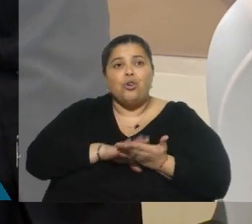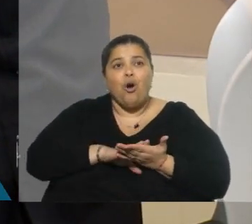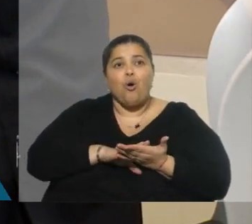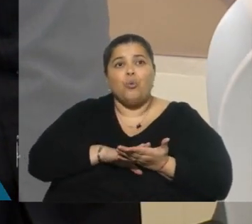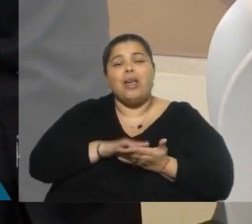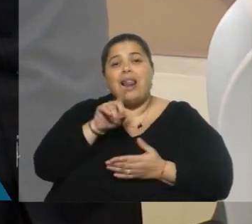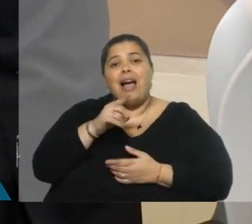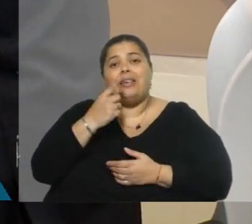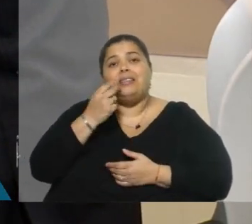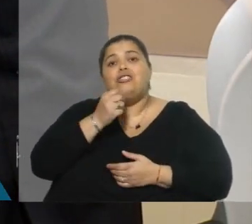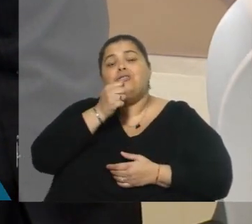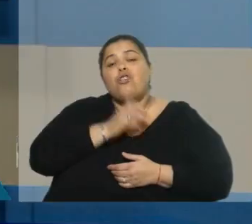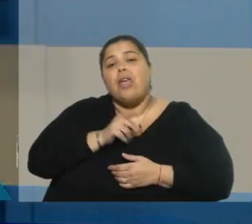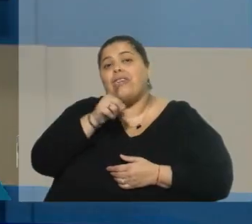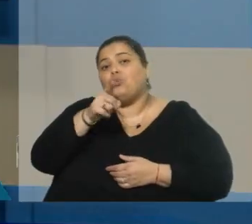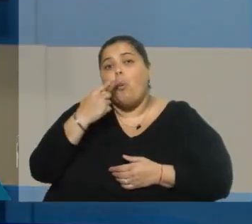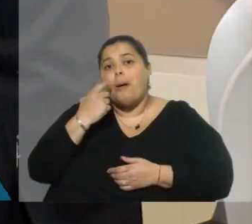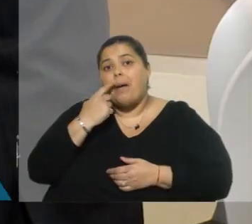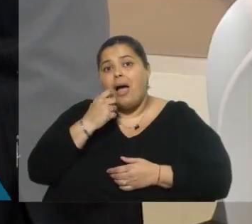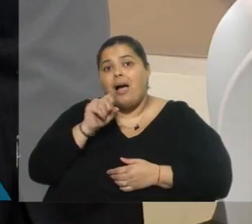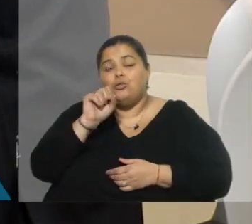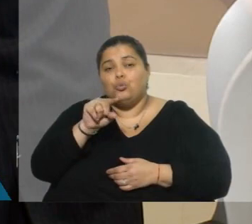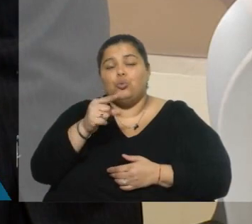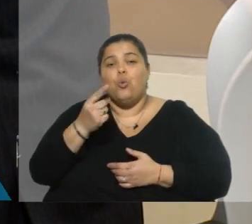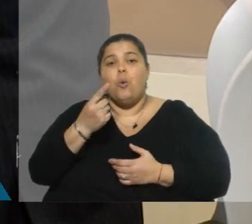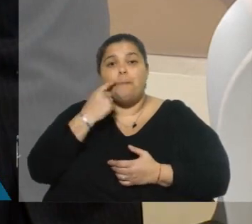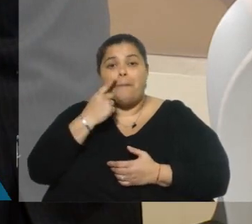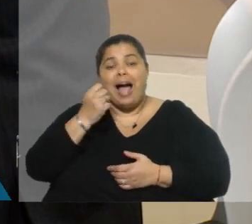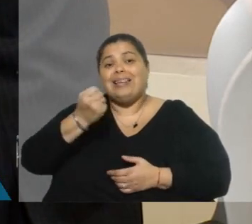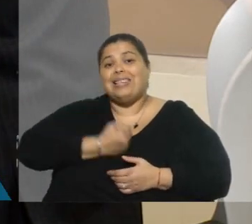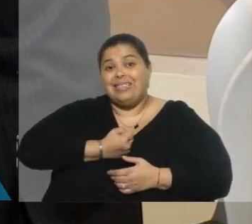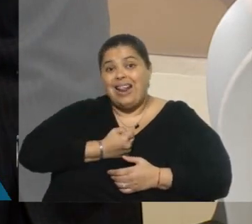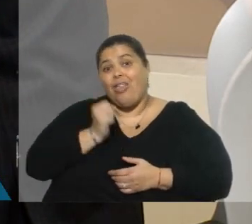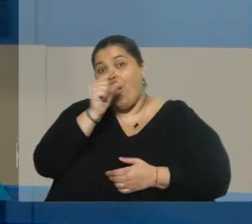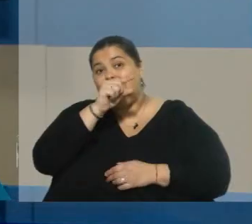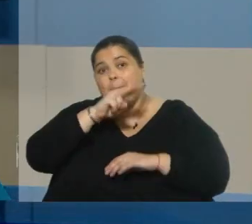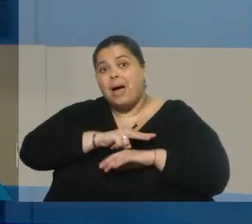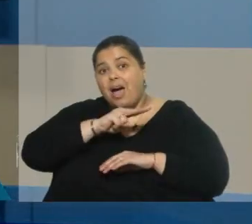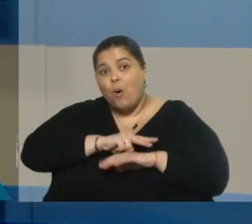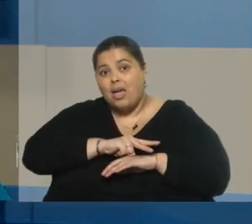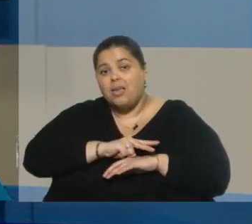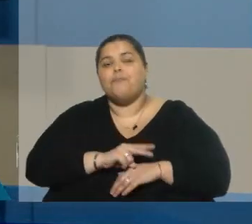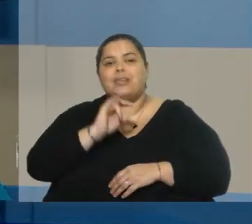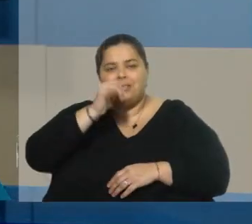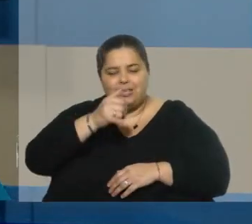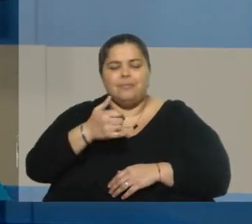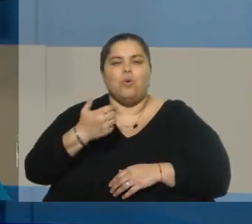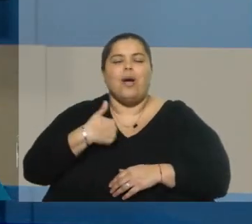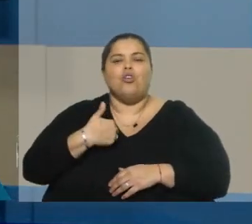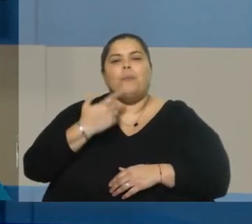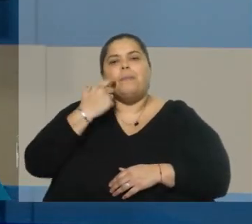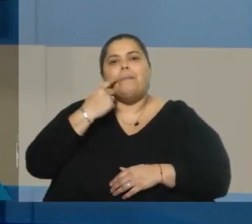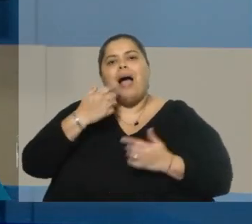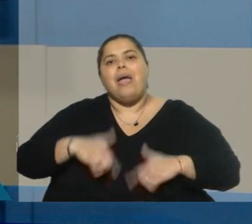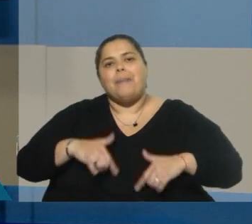la historia de su papá, dirigente político, pero lo asesinaron en Paraguay. En Paraguay, cuando era embajador, en el año